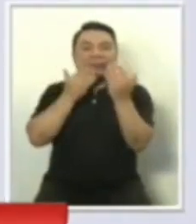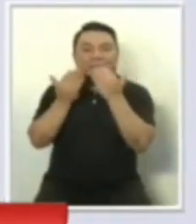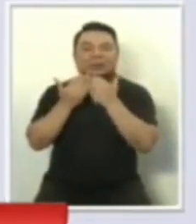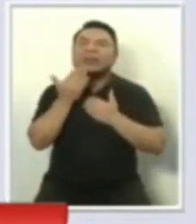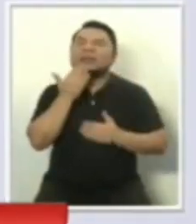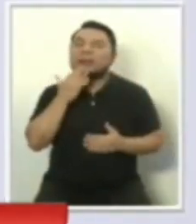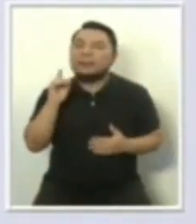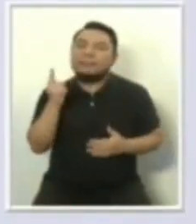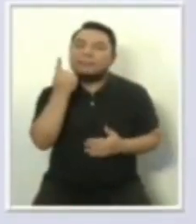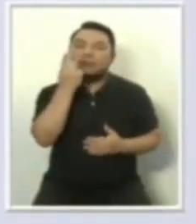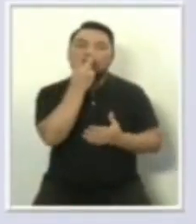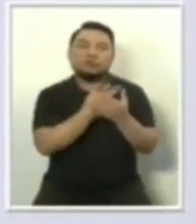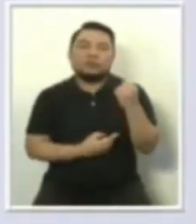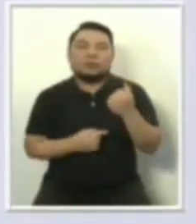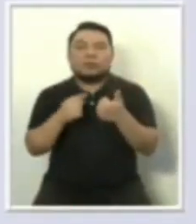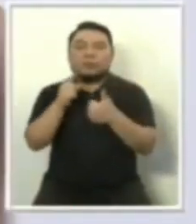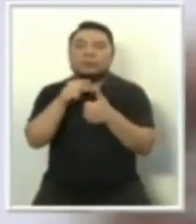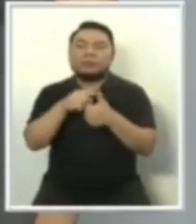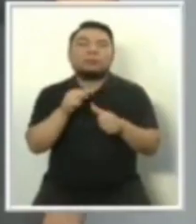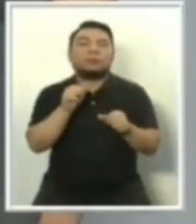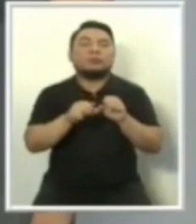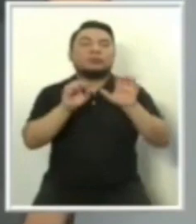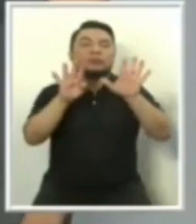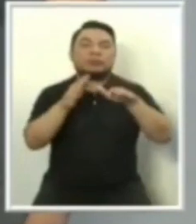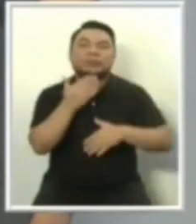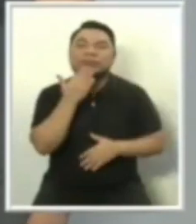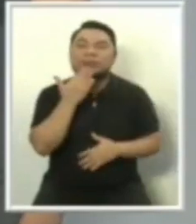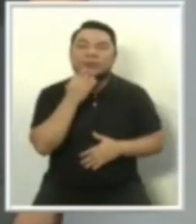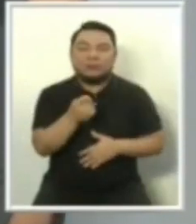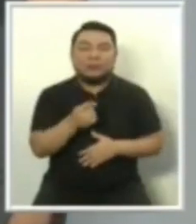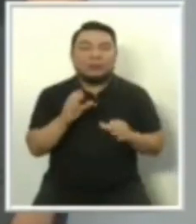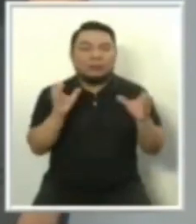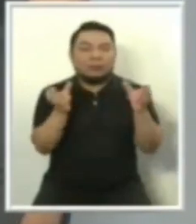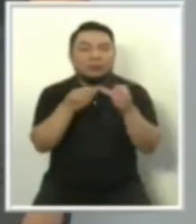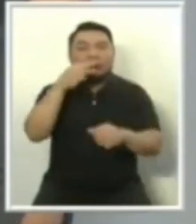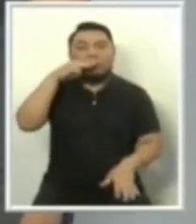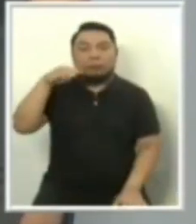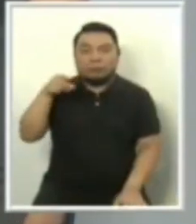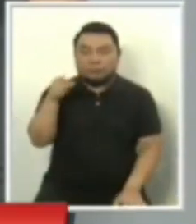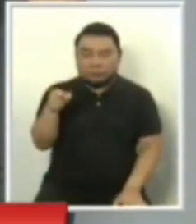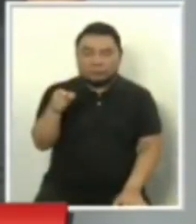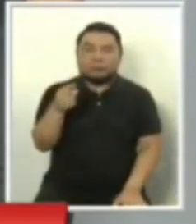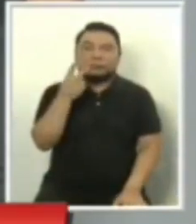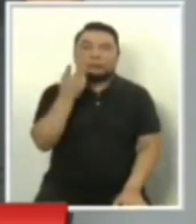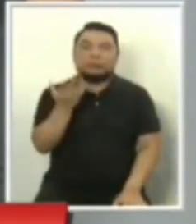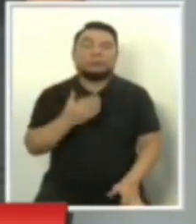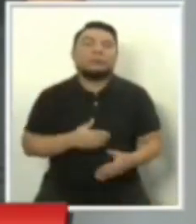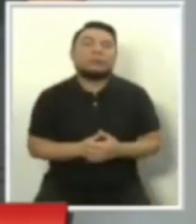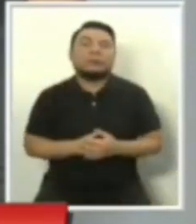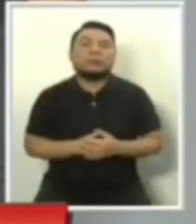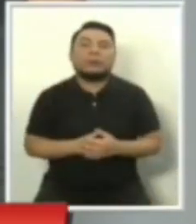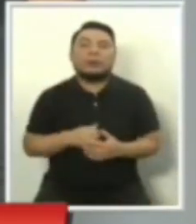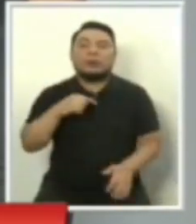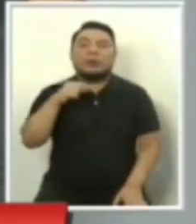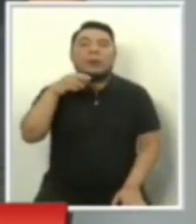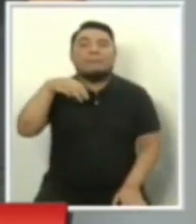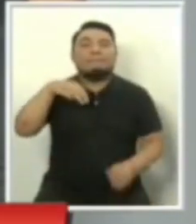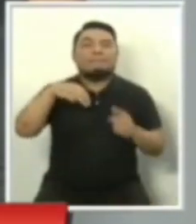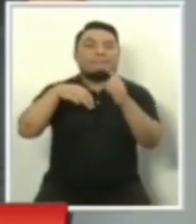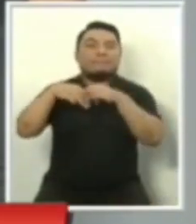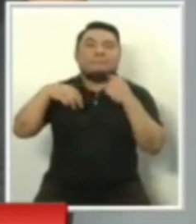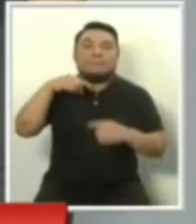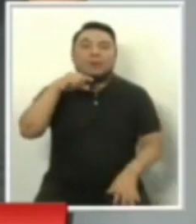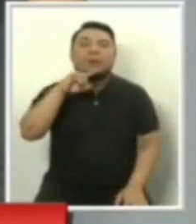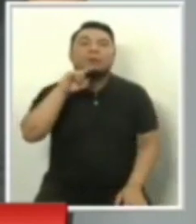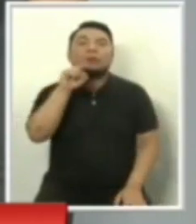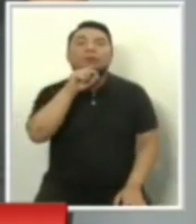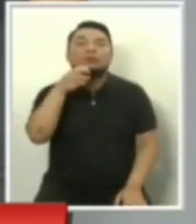el número 9, que es el Partido Morado, Julio Guzmán. Encabeza la primera dupla. Ojo, encabeza la